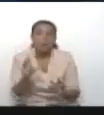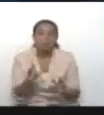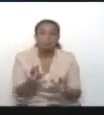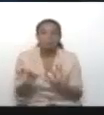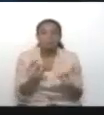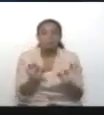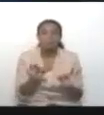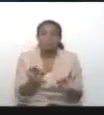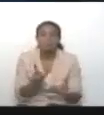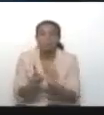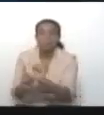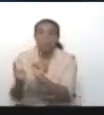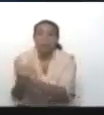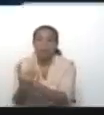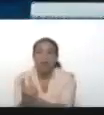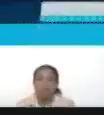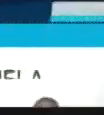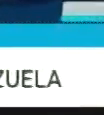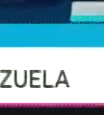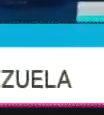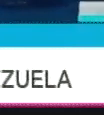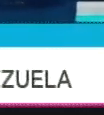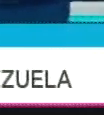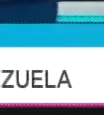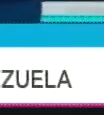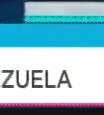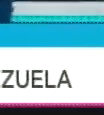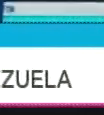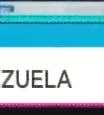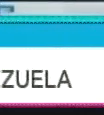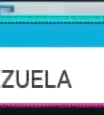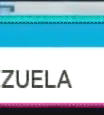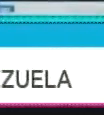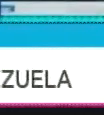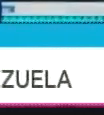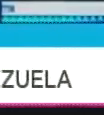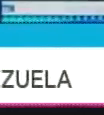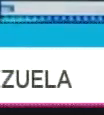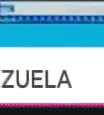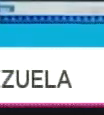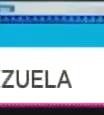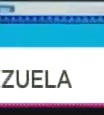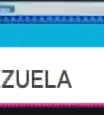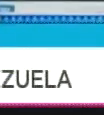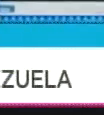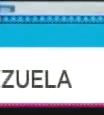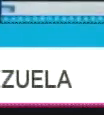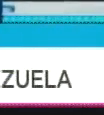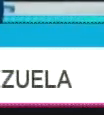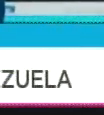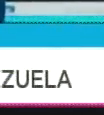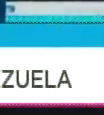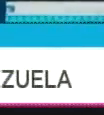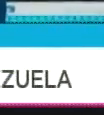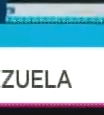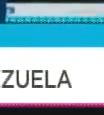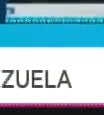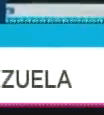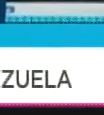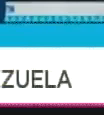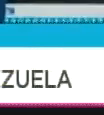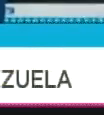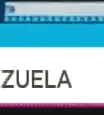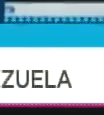Y se le aparecieron una vez que a Juan Suáten. Y el plan era utilizar las tanquetas que están protegiendo esa